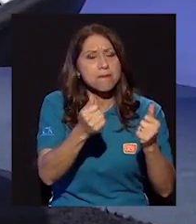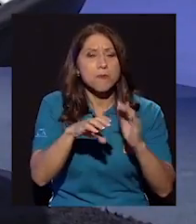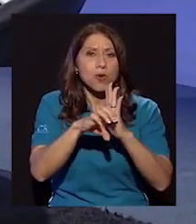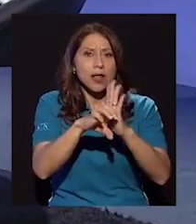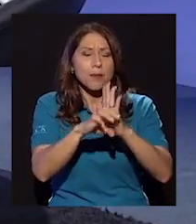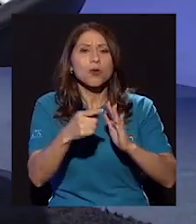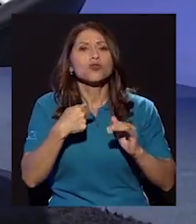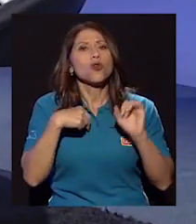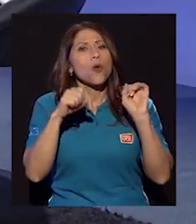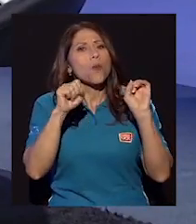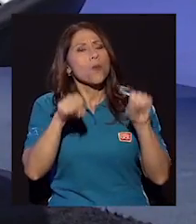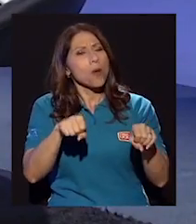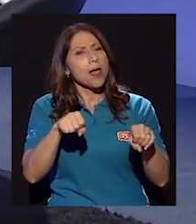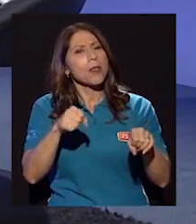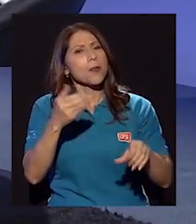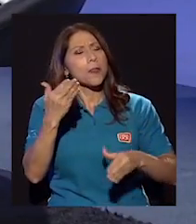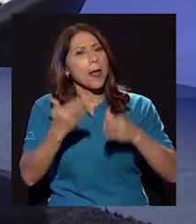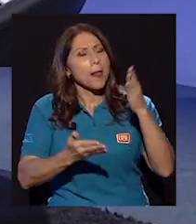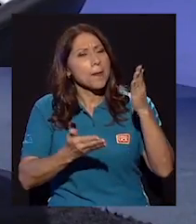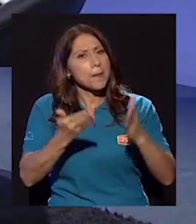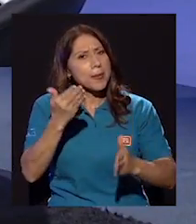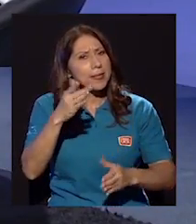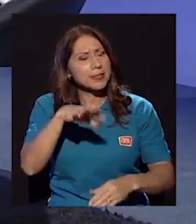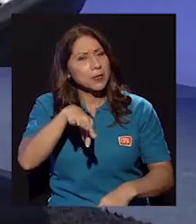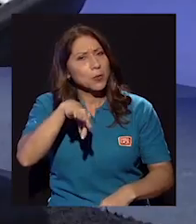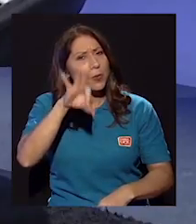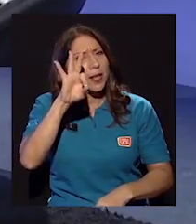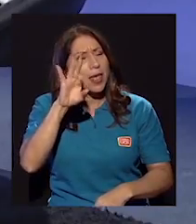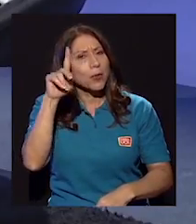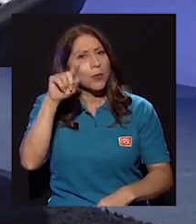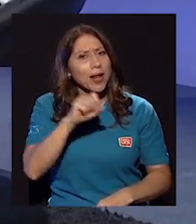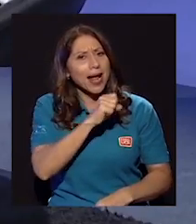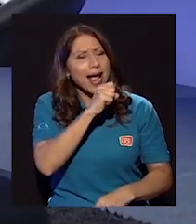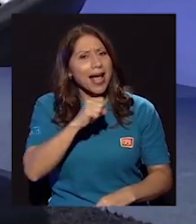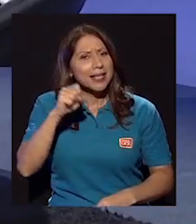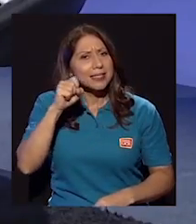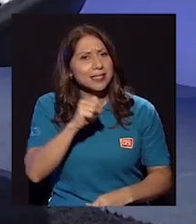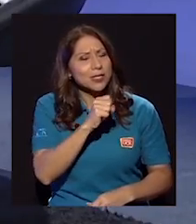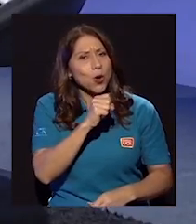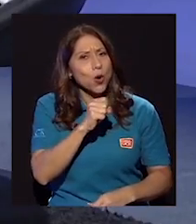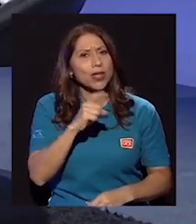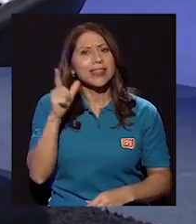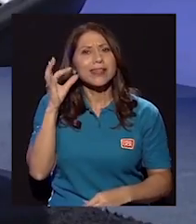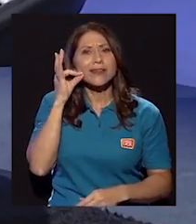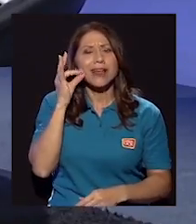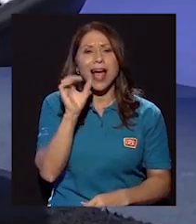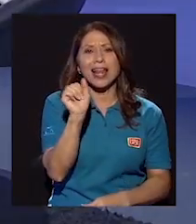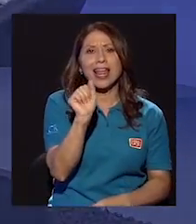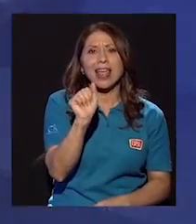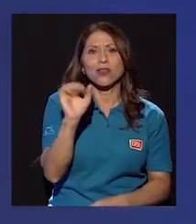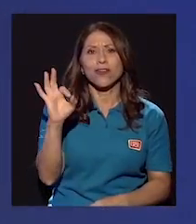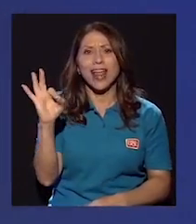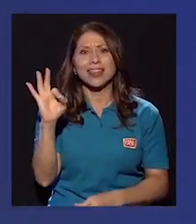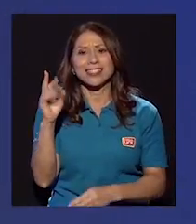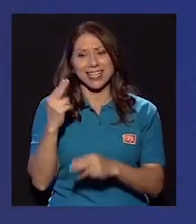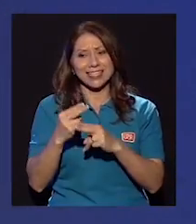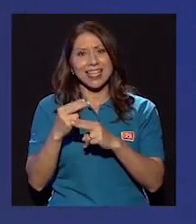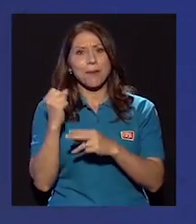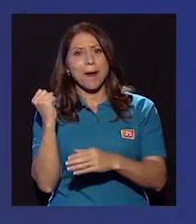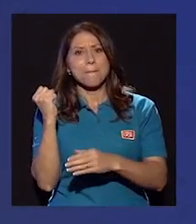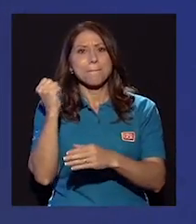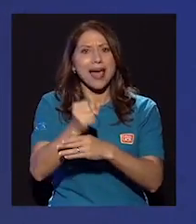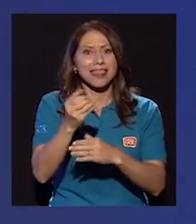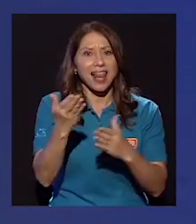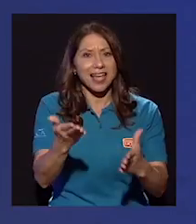lo puedo haber encontrado en una canción que canta Alejandro Fernández, que se llama Mátalas, por ejemplo. Entonces,